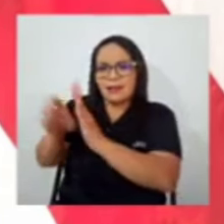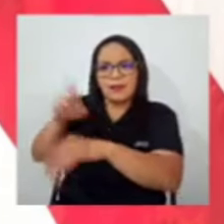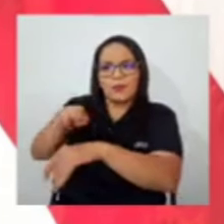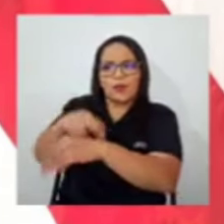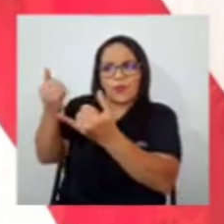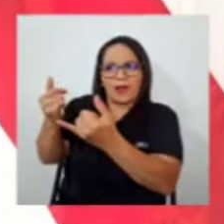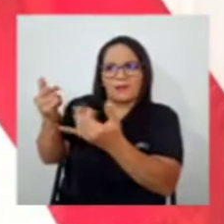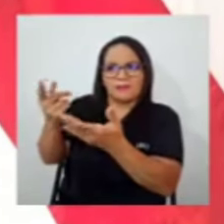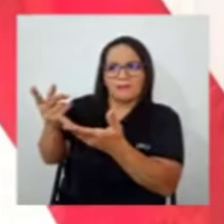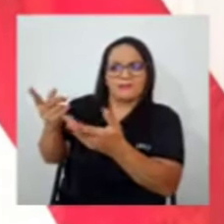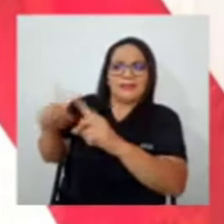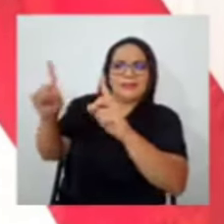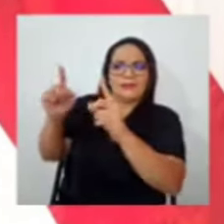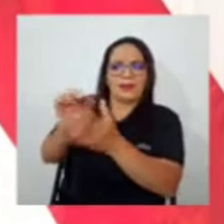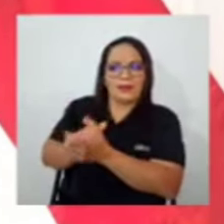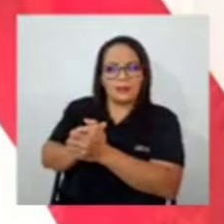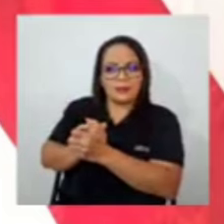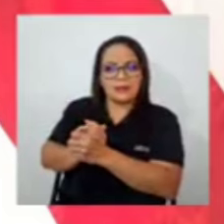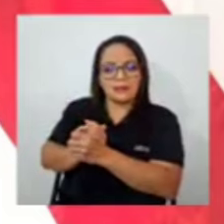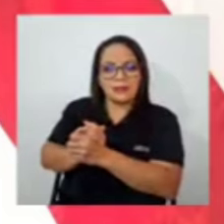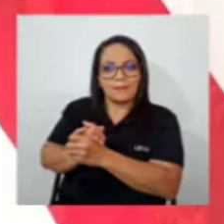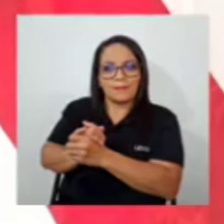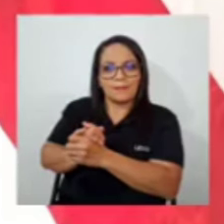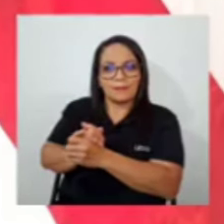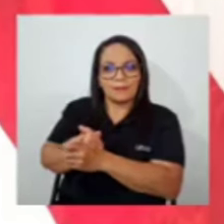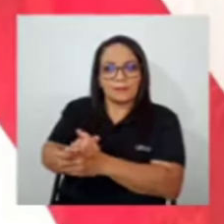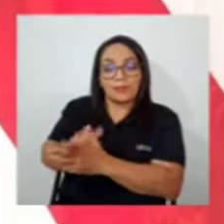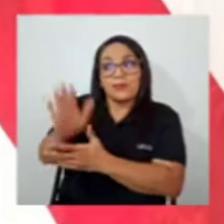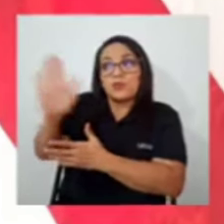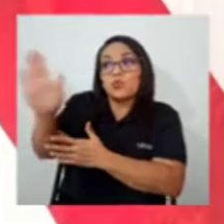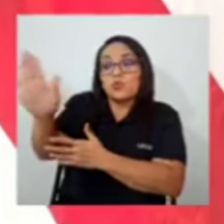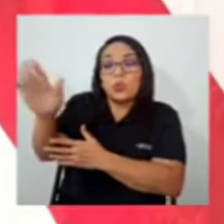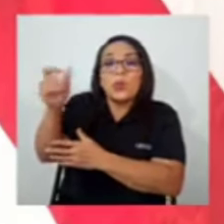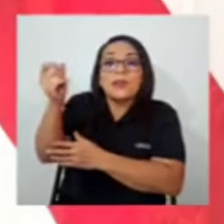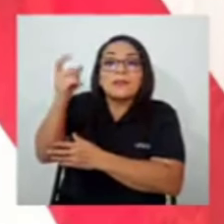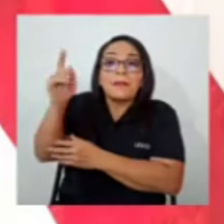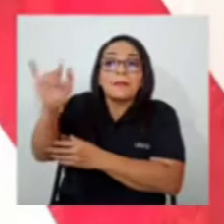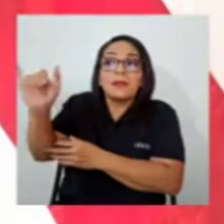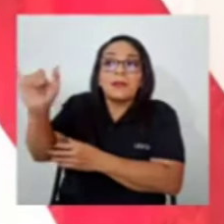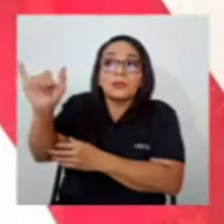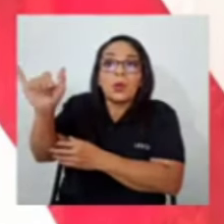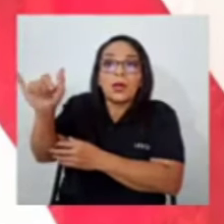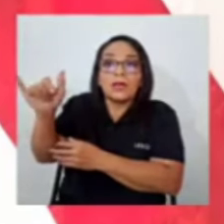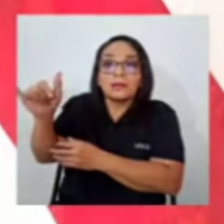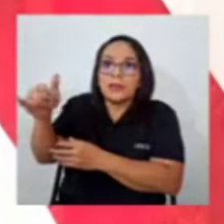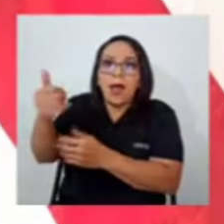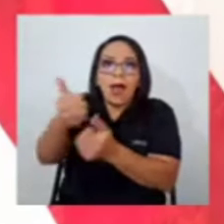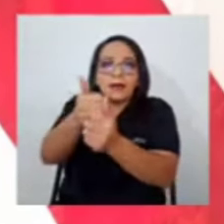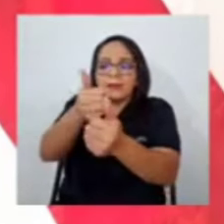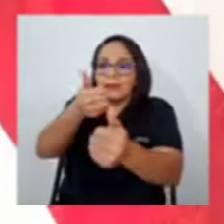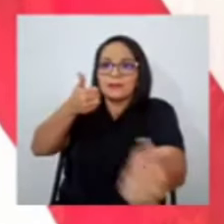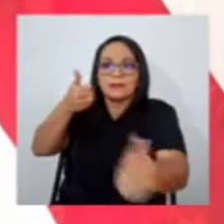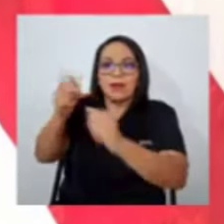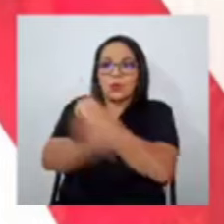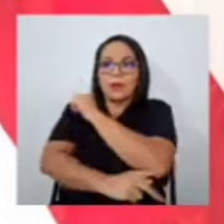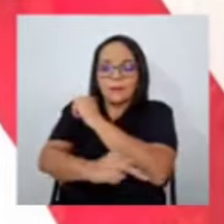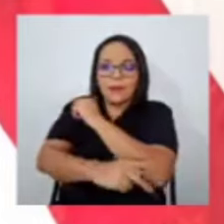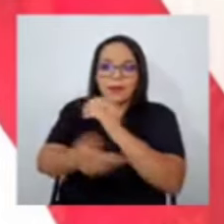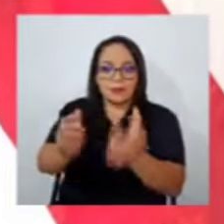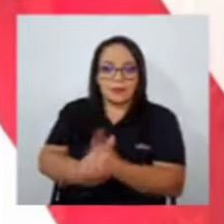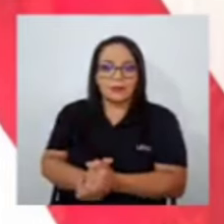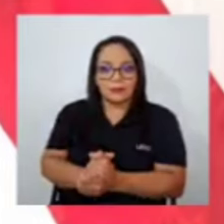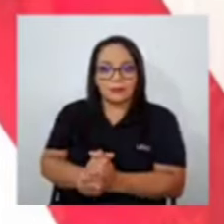interpretaciones están atrasando el progreso del país, al ritmo de 30 mil